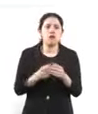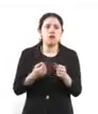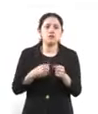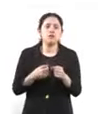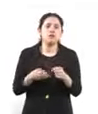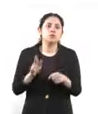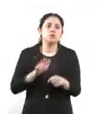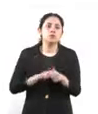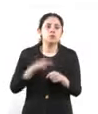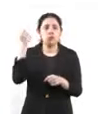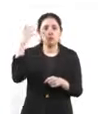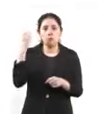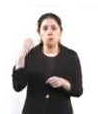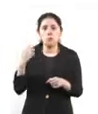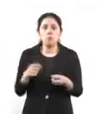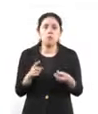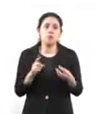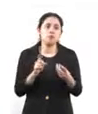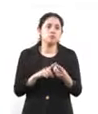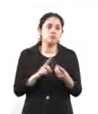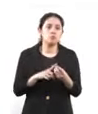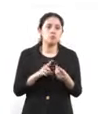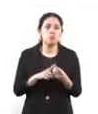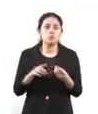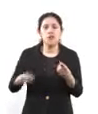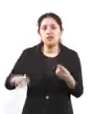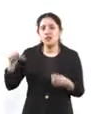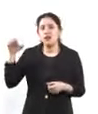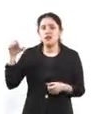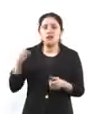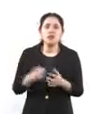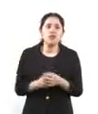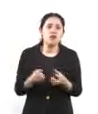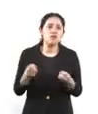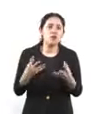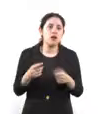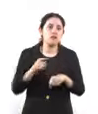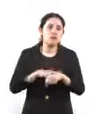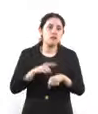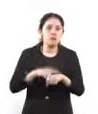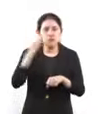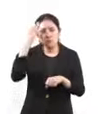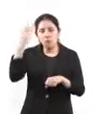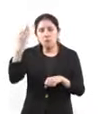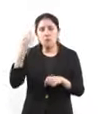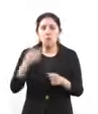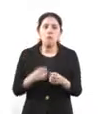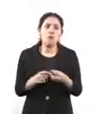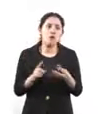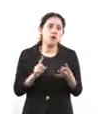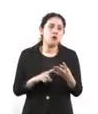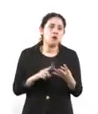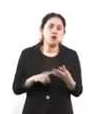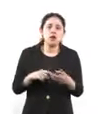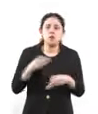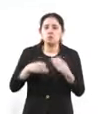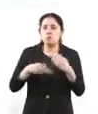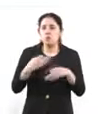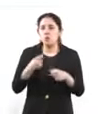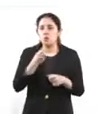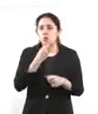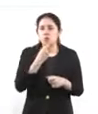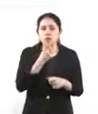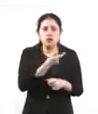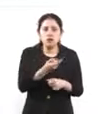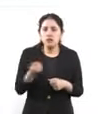eso ocurre, La edad mínima para ingreso. La duración. ¿Cuánto tiempo dura el evento? Si es para todo público o más bien estás